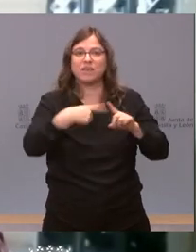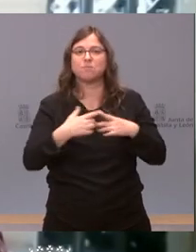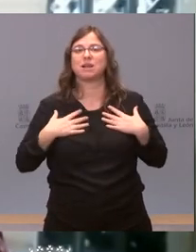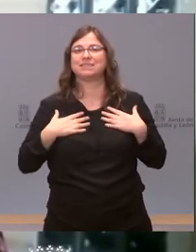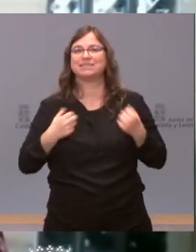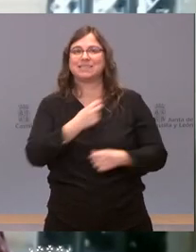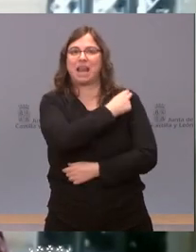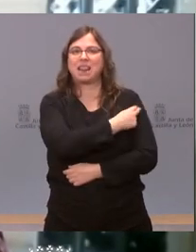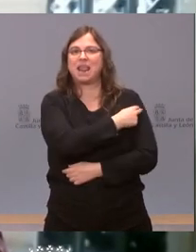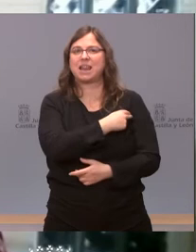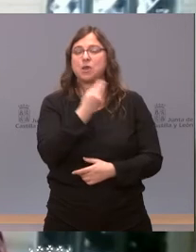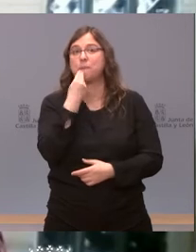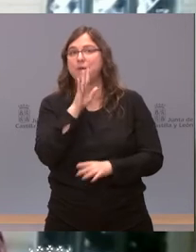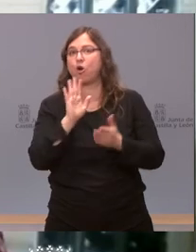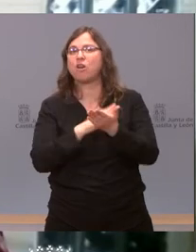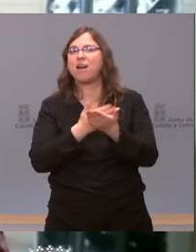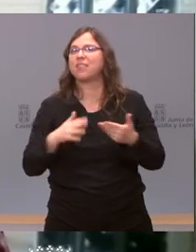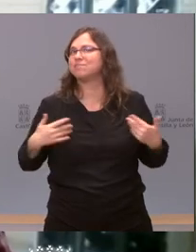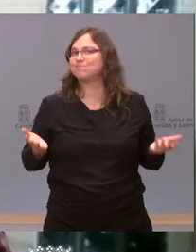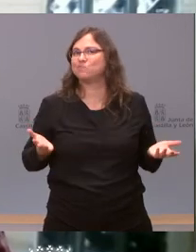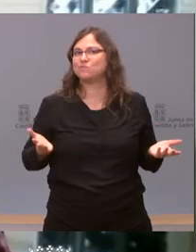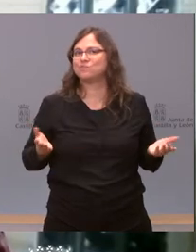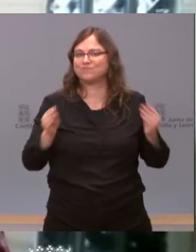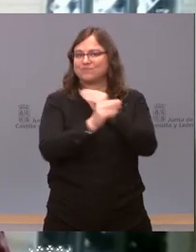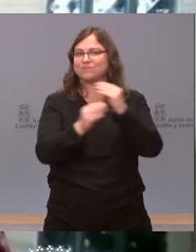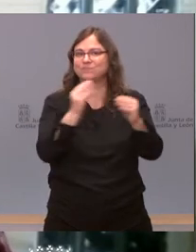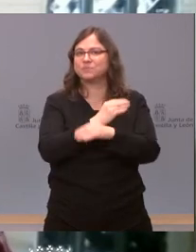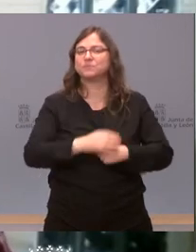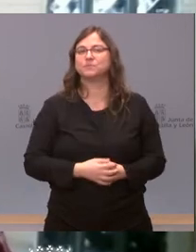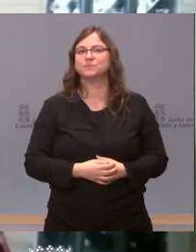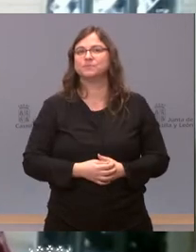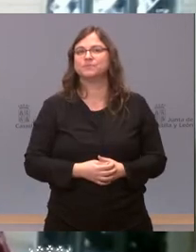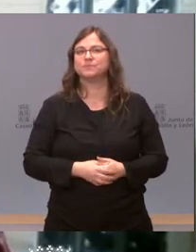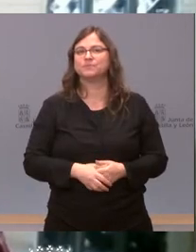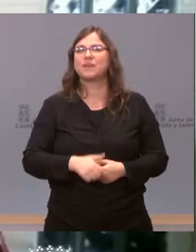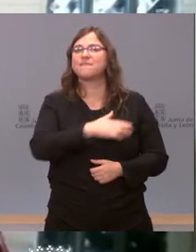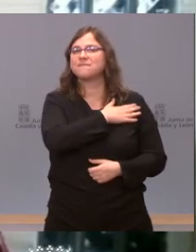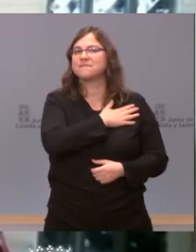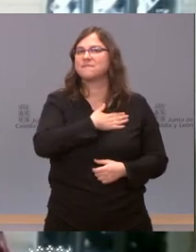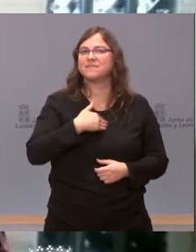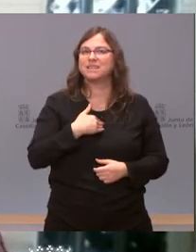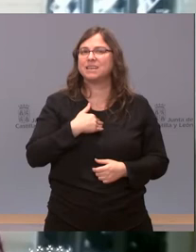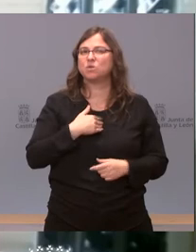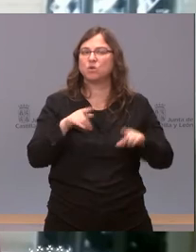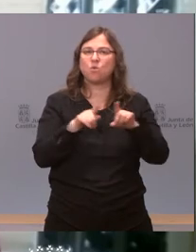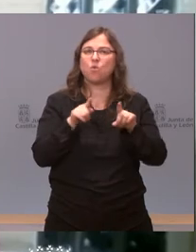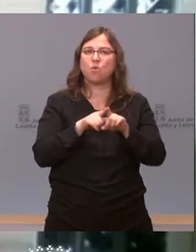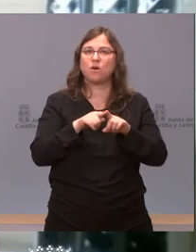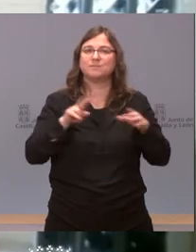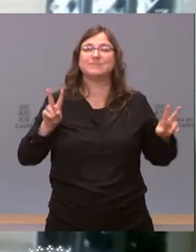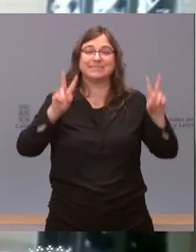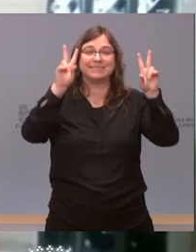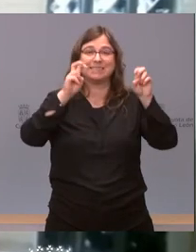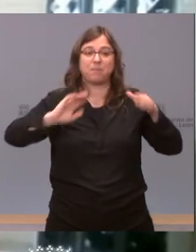diciendo que mejor que no se haga nada y quería respecto al cierre